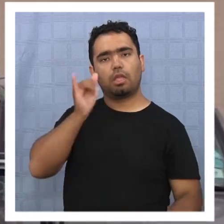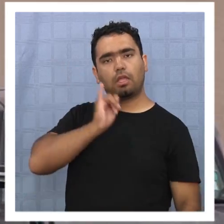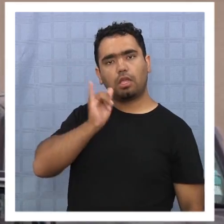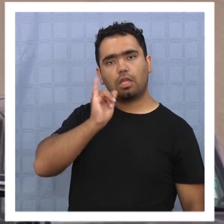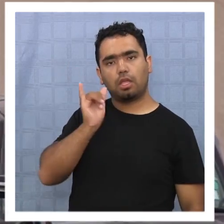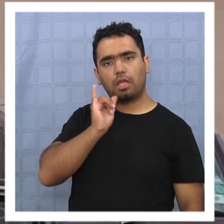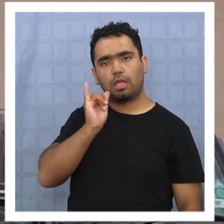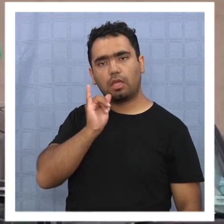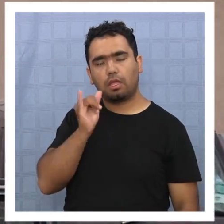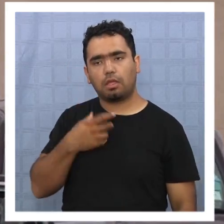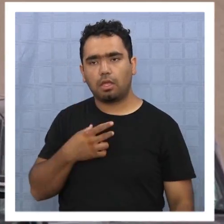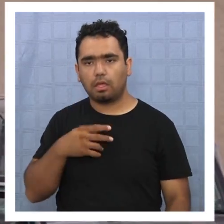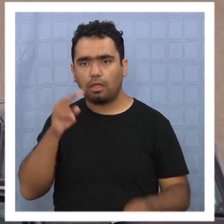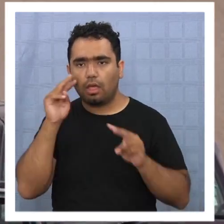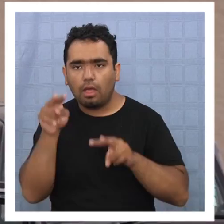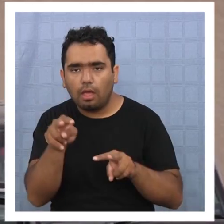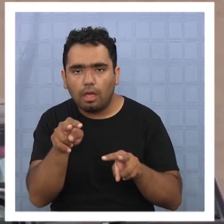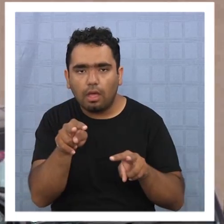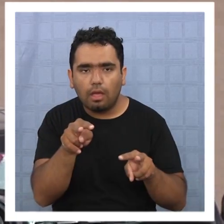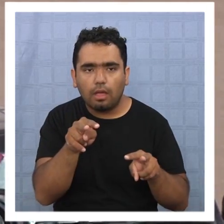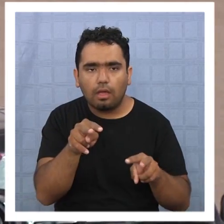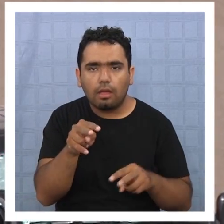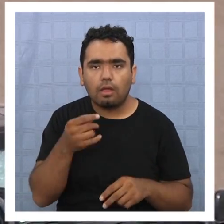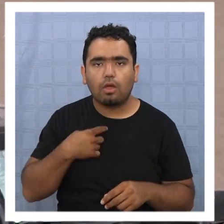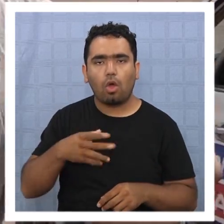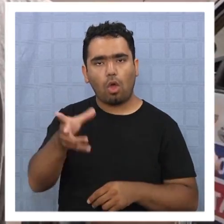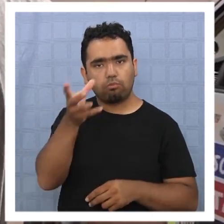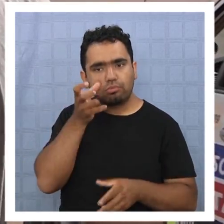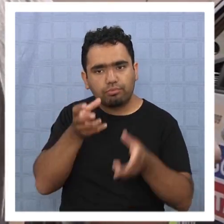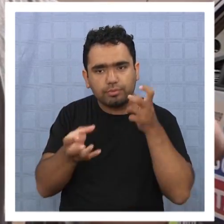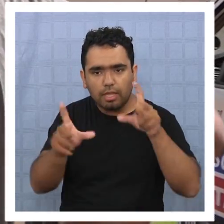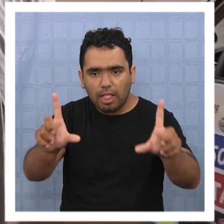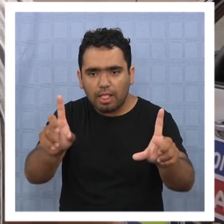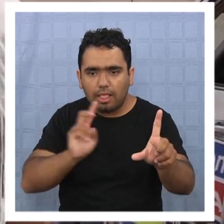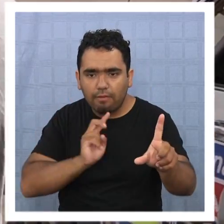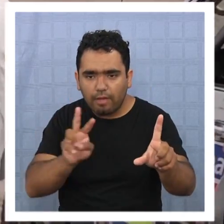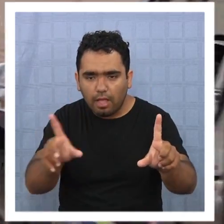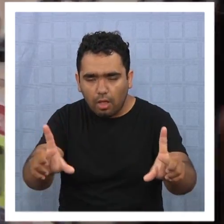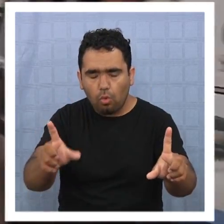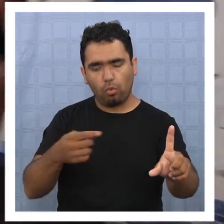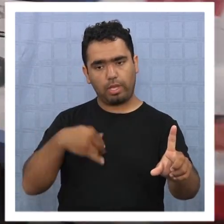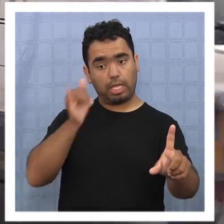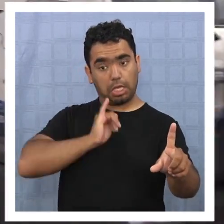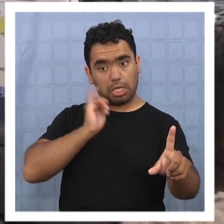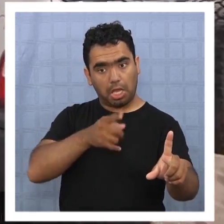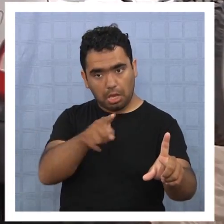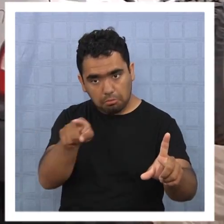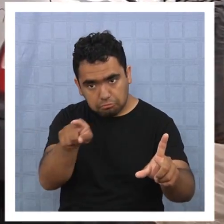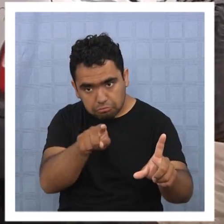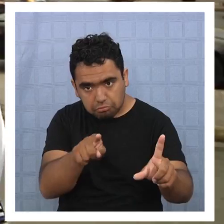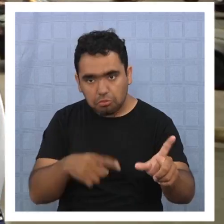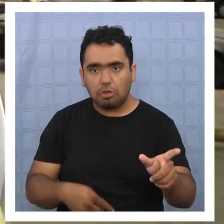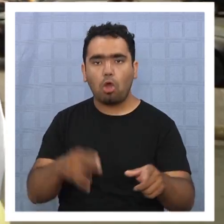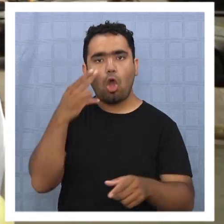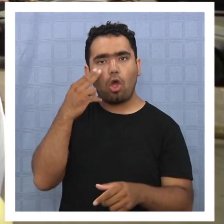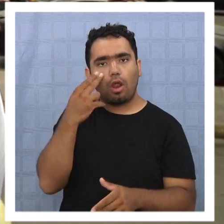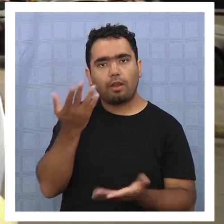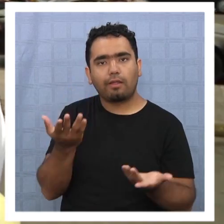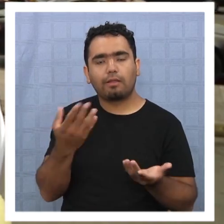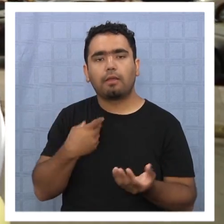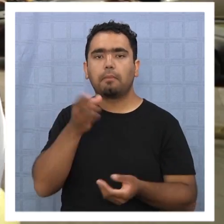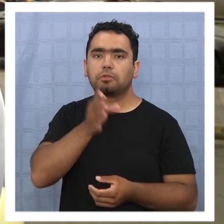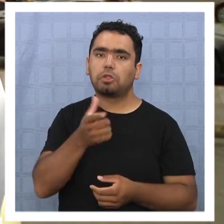Iquique queda en la retina de todo el mundo, se muestran sus paisajes, se muestra su gente. Aparte nosotros tenemos una gran cantidad de equipos que